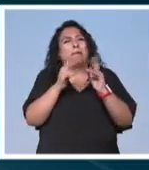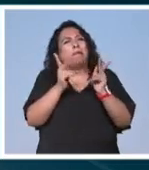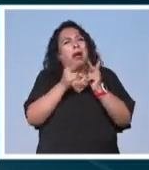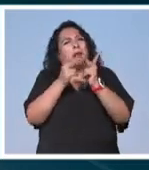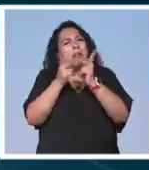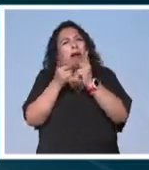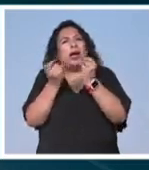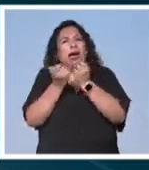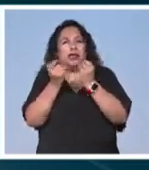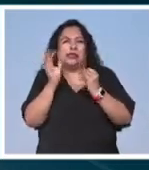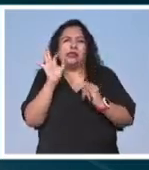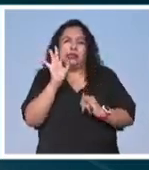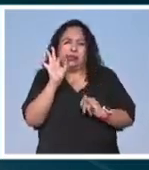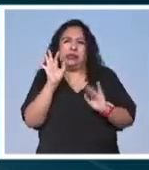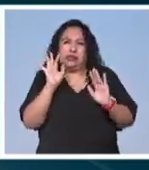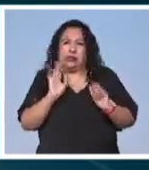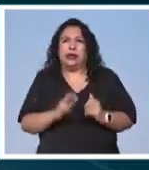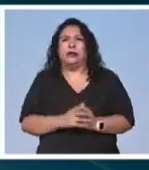parecido